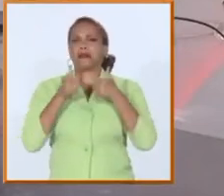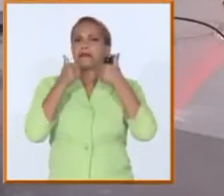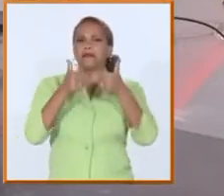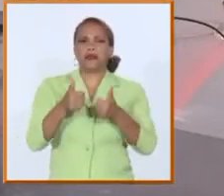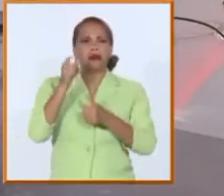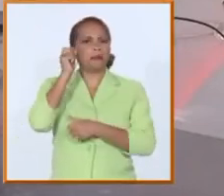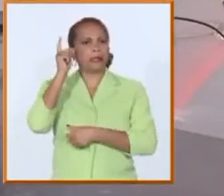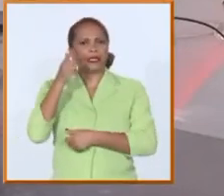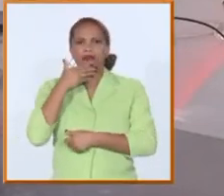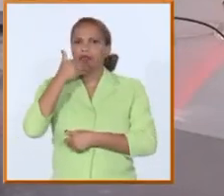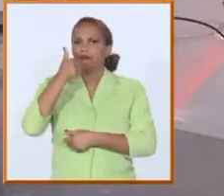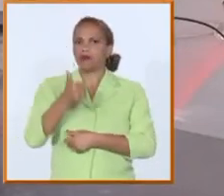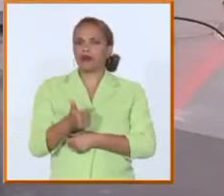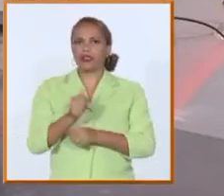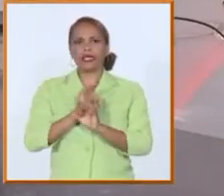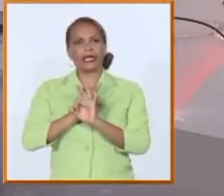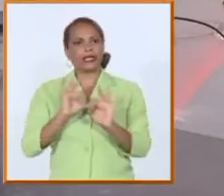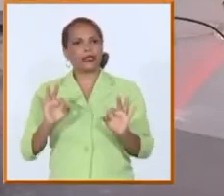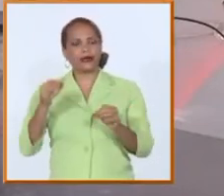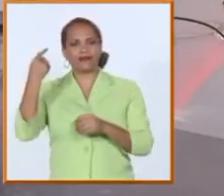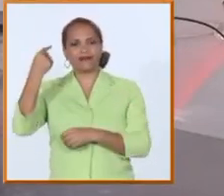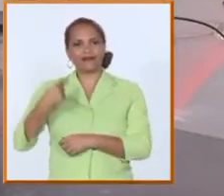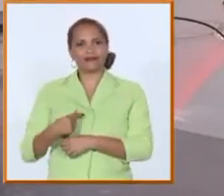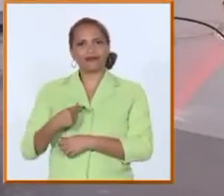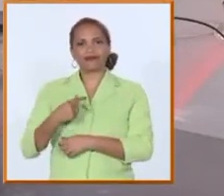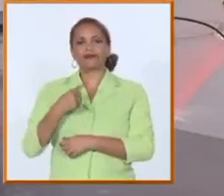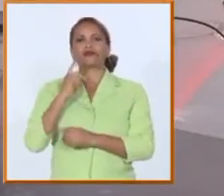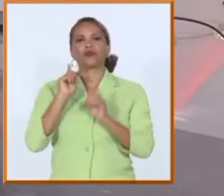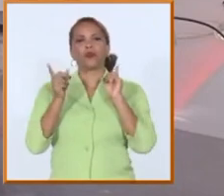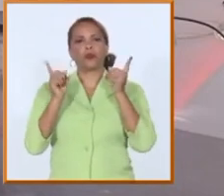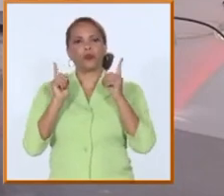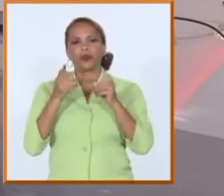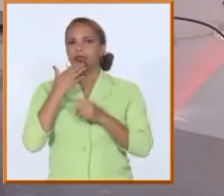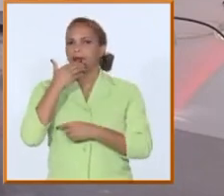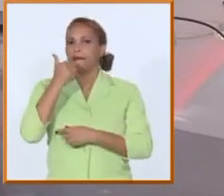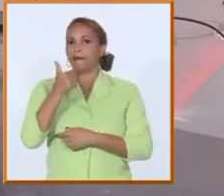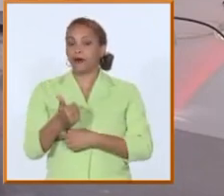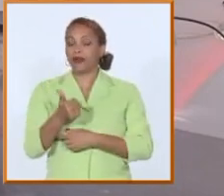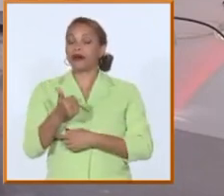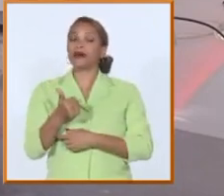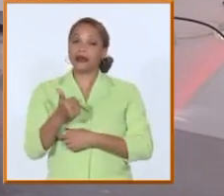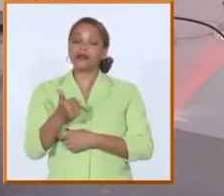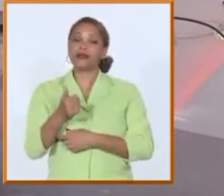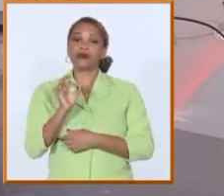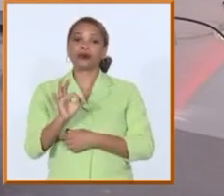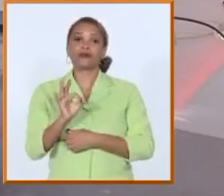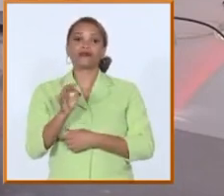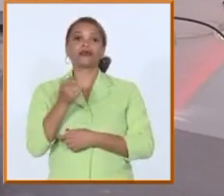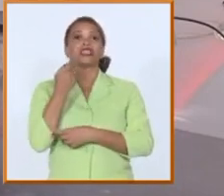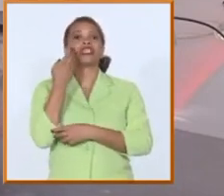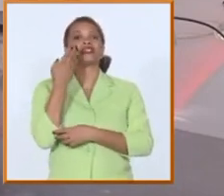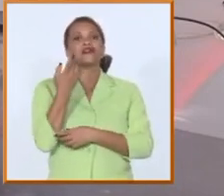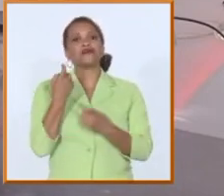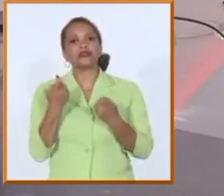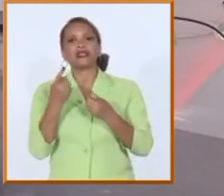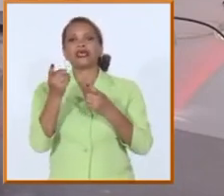experticia y una calidad humana y política que los hace ser demandados en cualquier